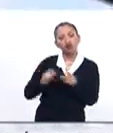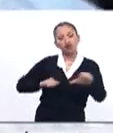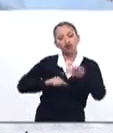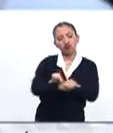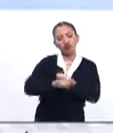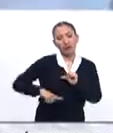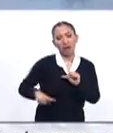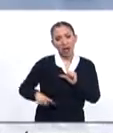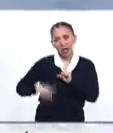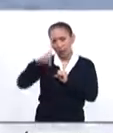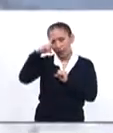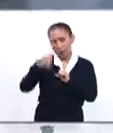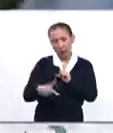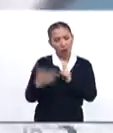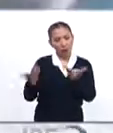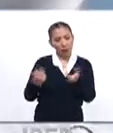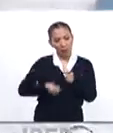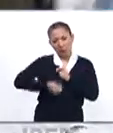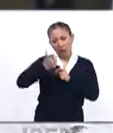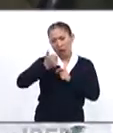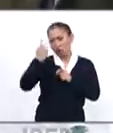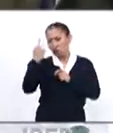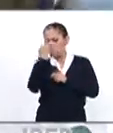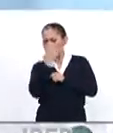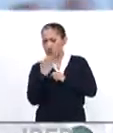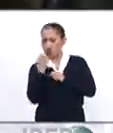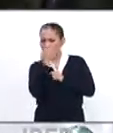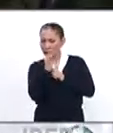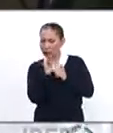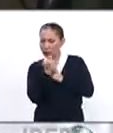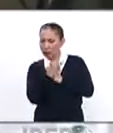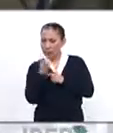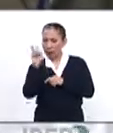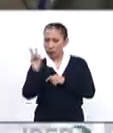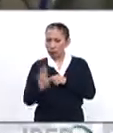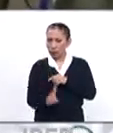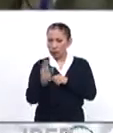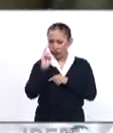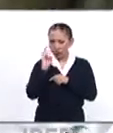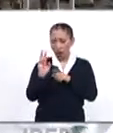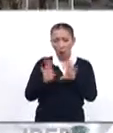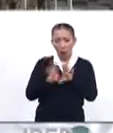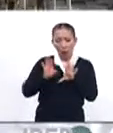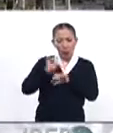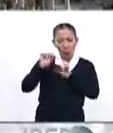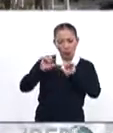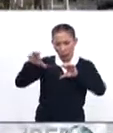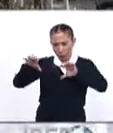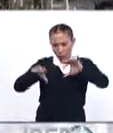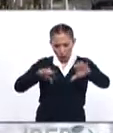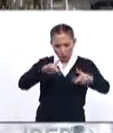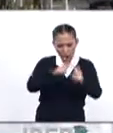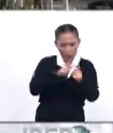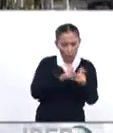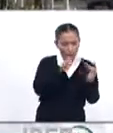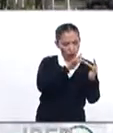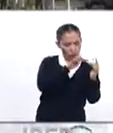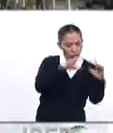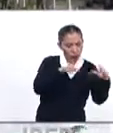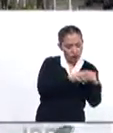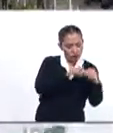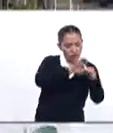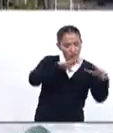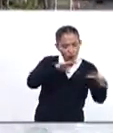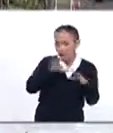México, pues en una primera instancia en esta situación en Venezuela. Hemos visto cómo se han ido acomodando los bloques a nivel global,